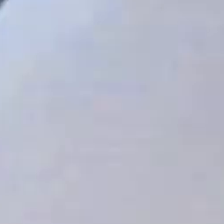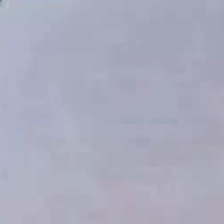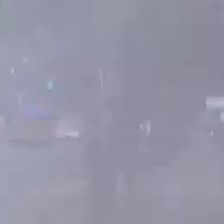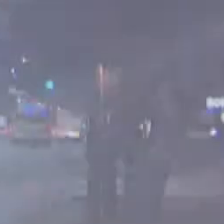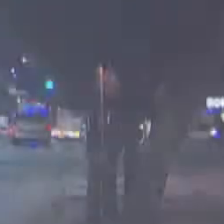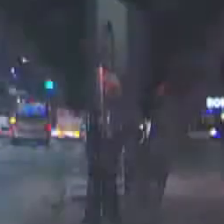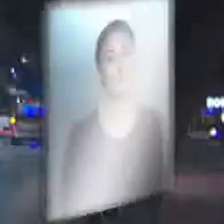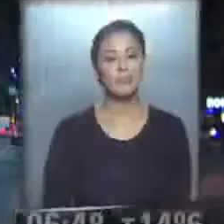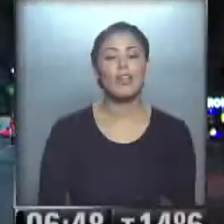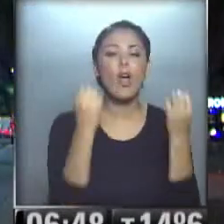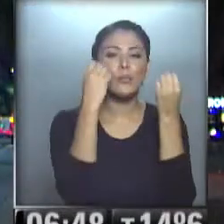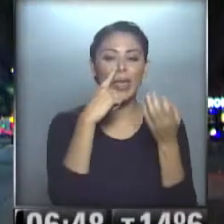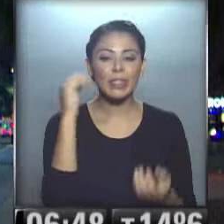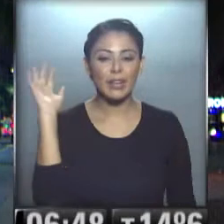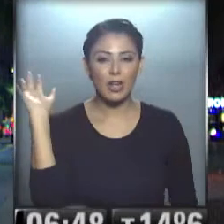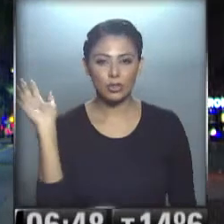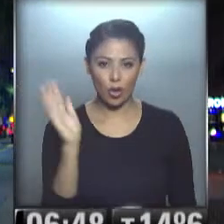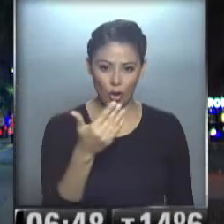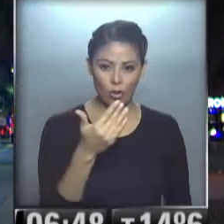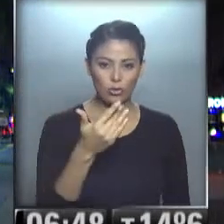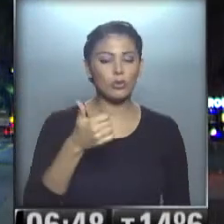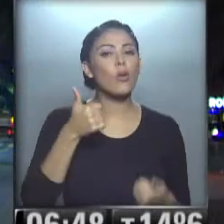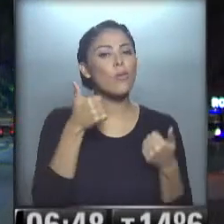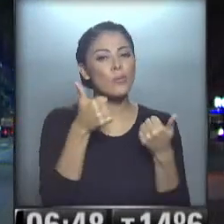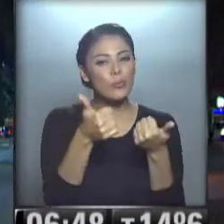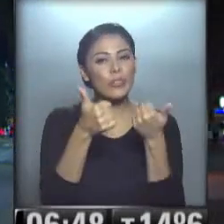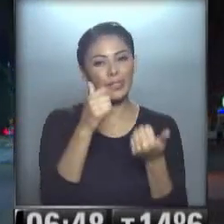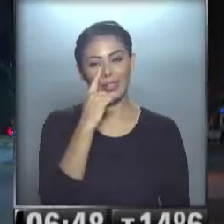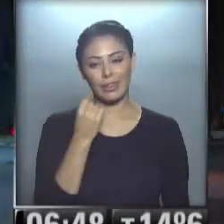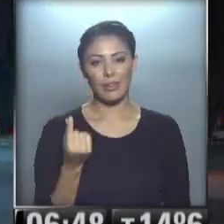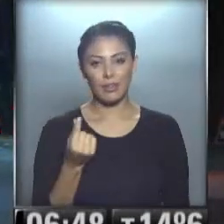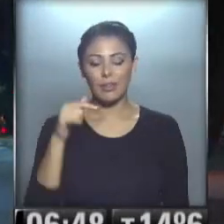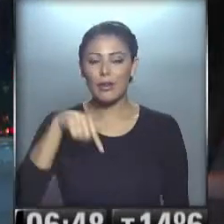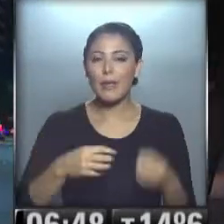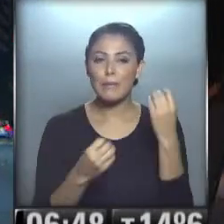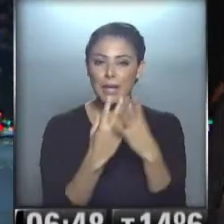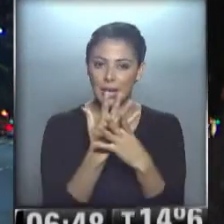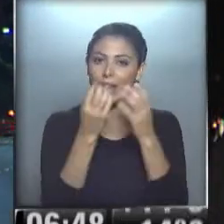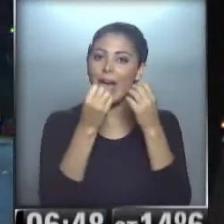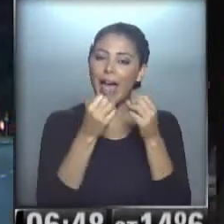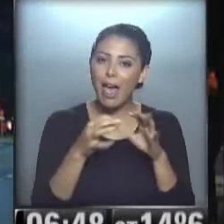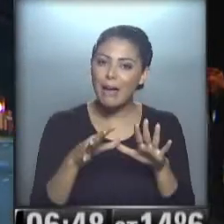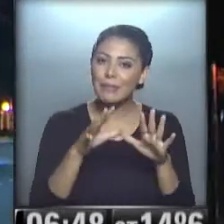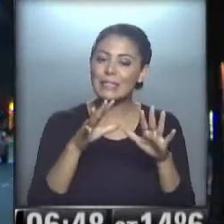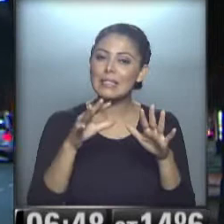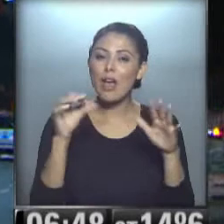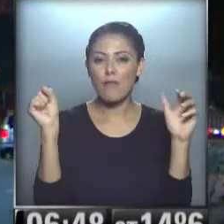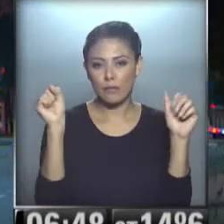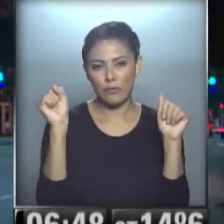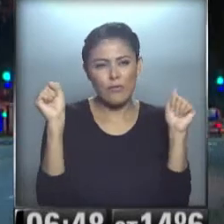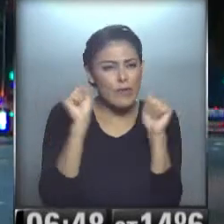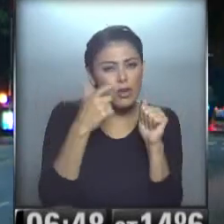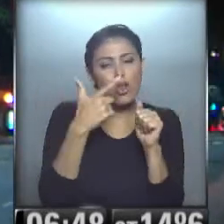...muy pero muy buen día para todos, excelente jornada... ...la mañana comienza con tiempo fresco, no